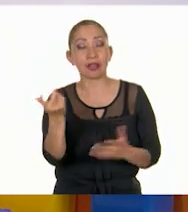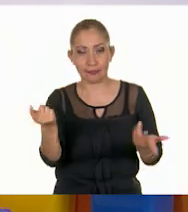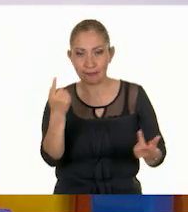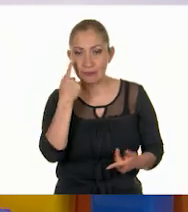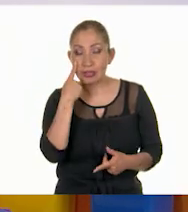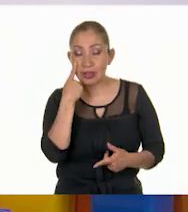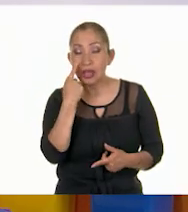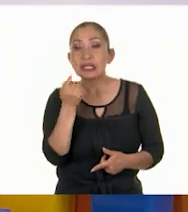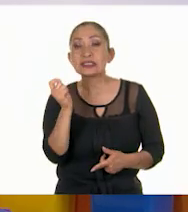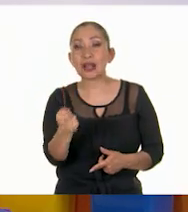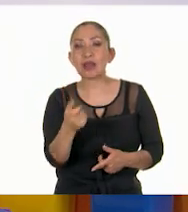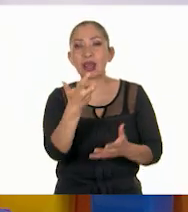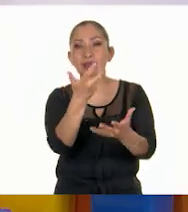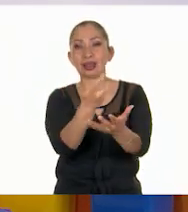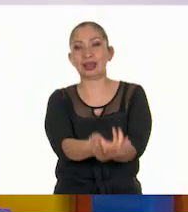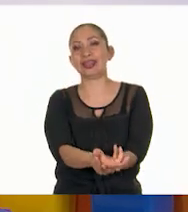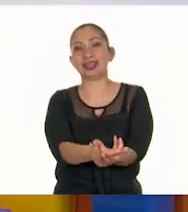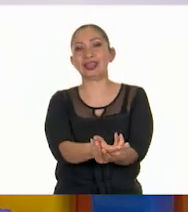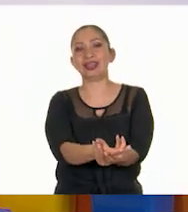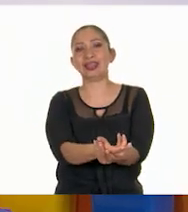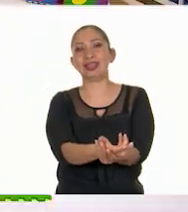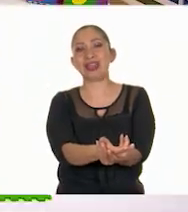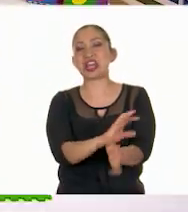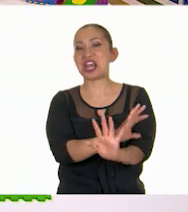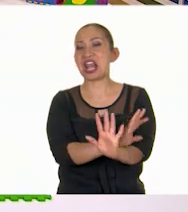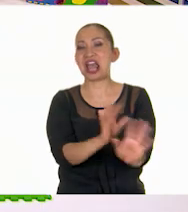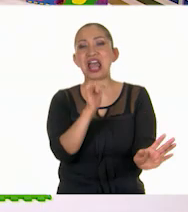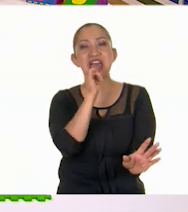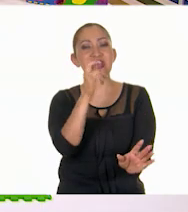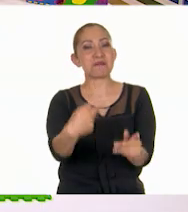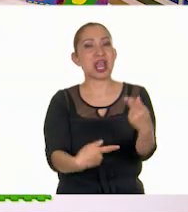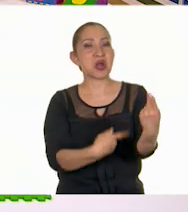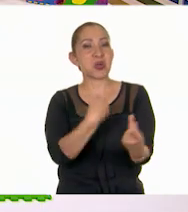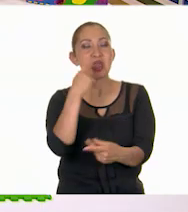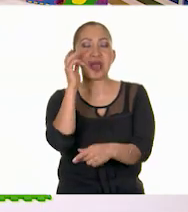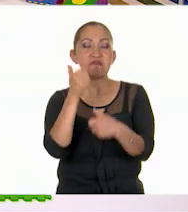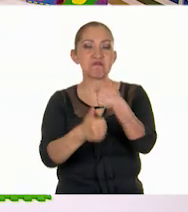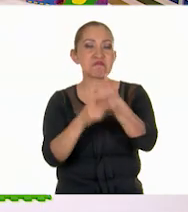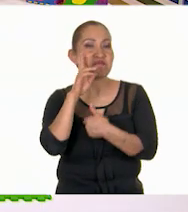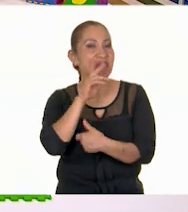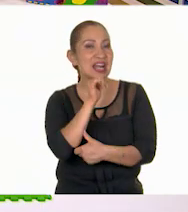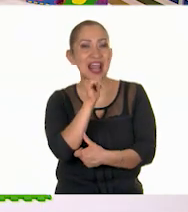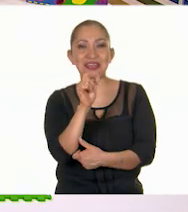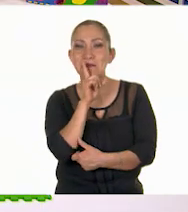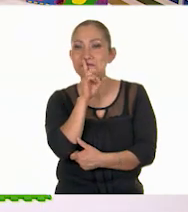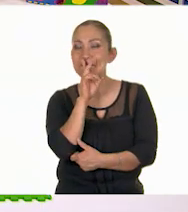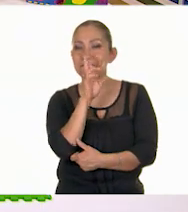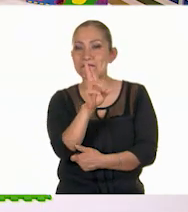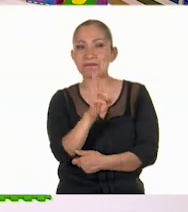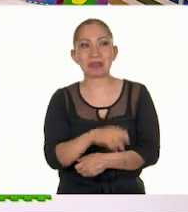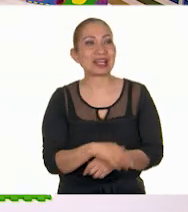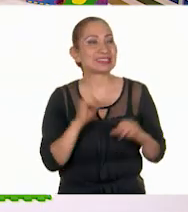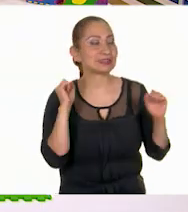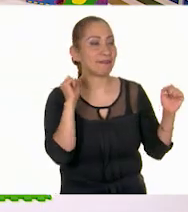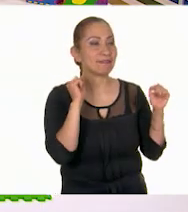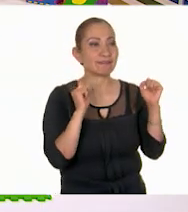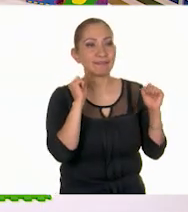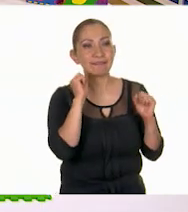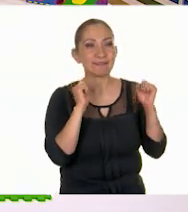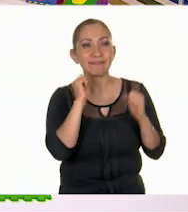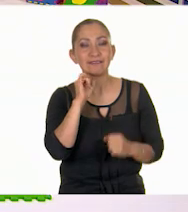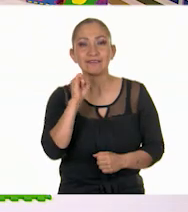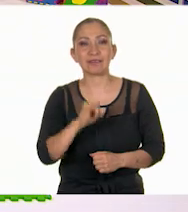que podemos descansar. ¡Ay, No hay nada, ni pregunta, ni reto, ni nada que responder. ¡Ay, bravo!